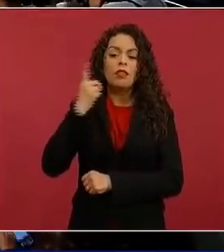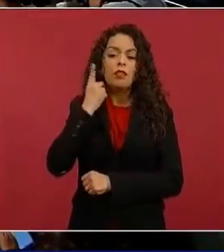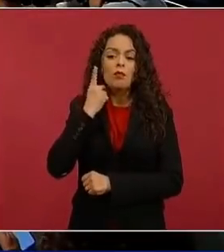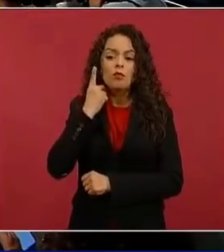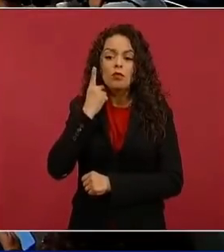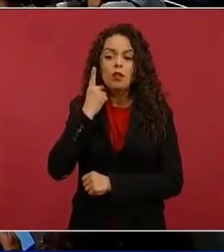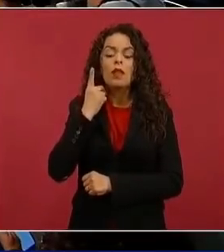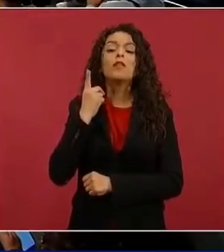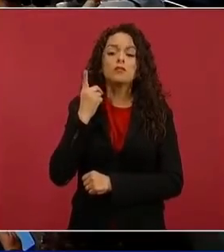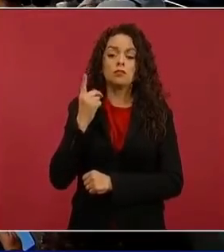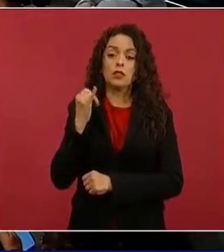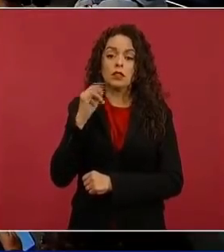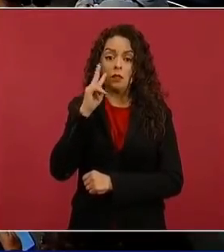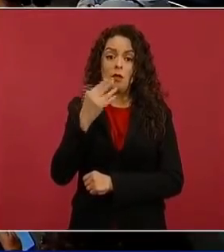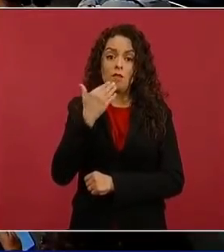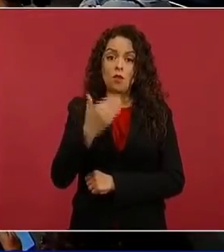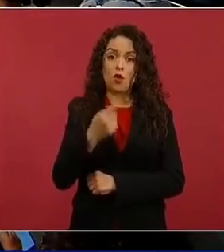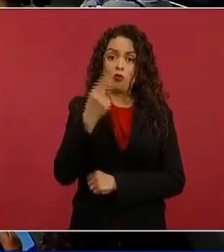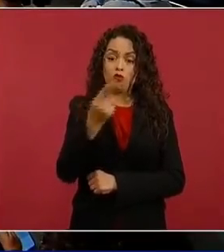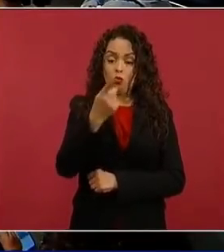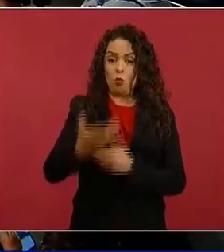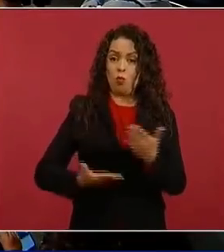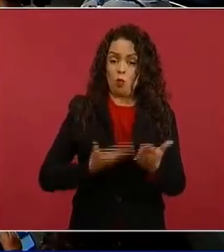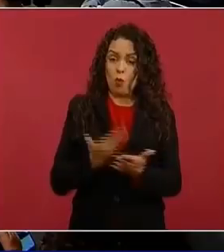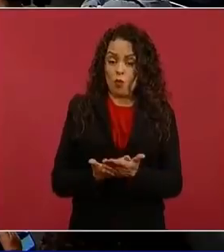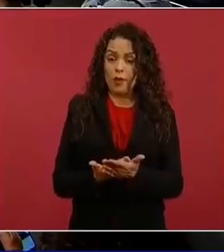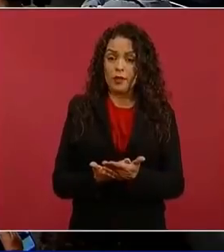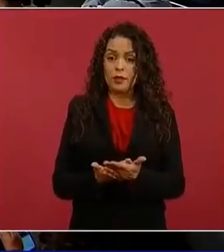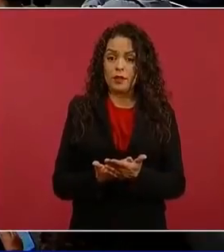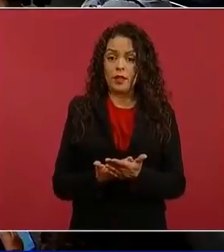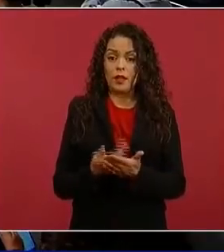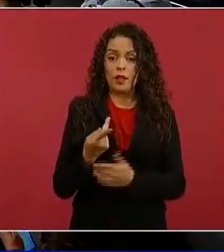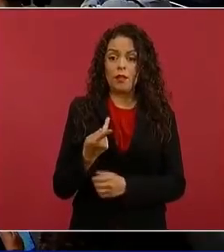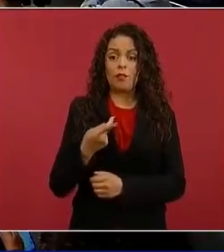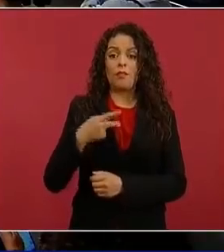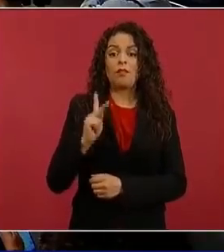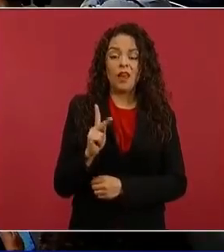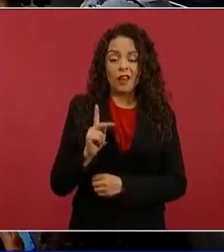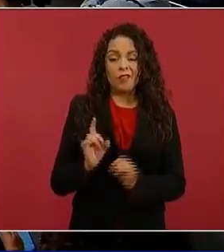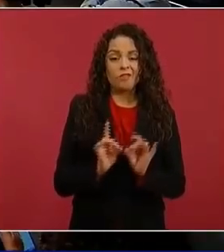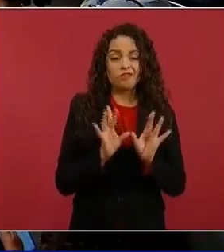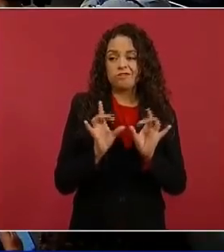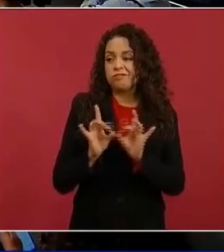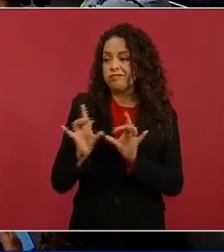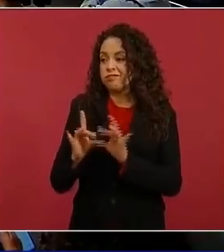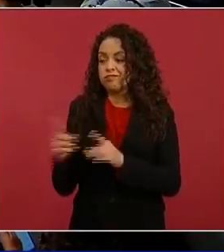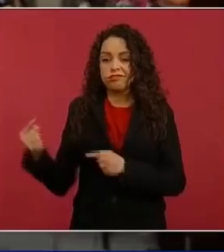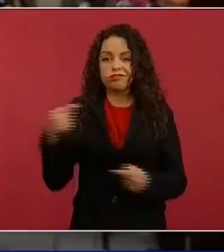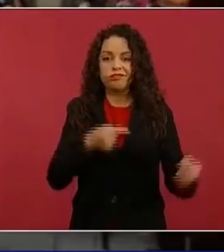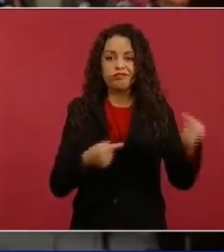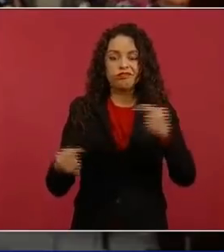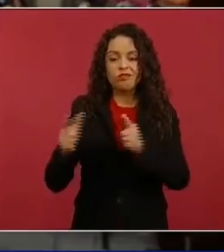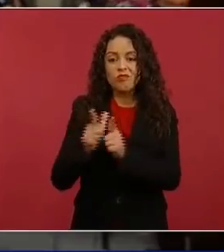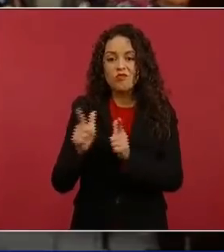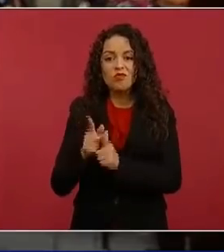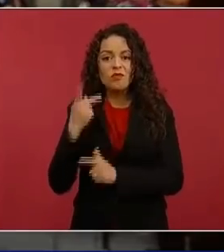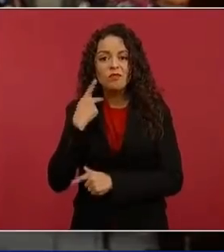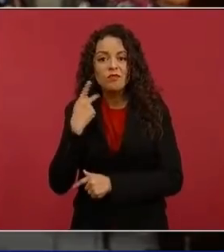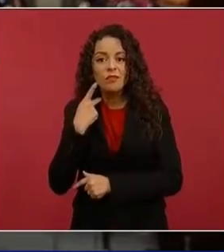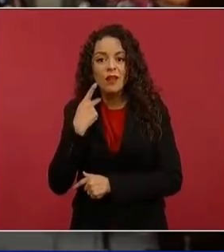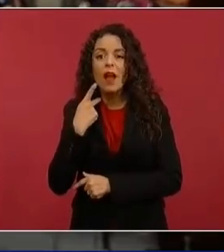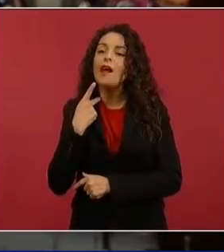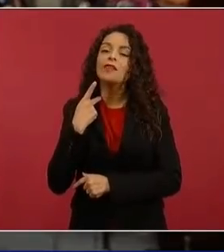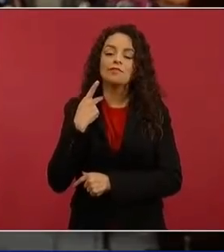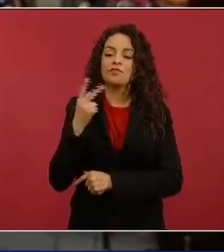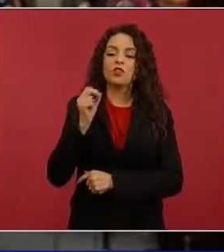ojos esta reforma que está presentando, pero que lamentablemente por presiones partidistas pues están viendo obligados a desecharla desde un